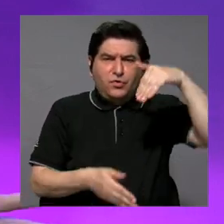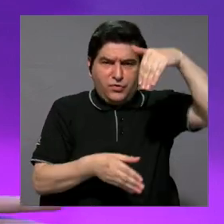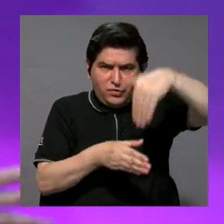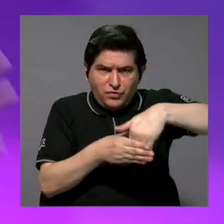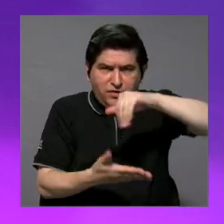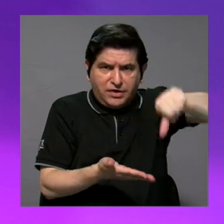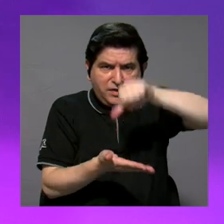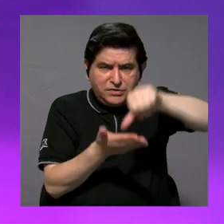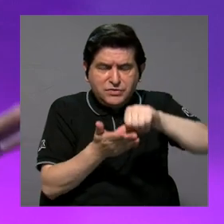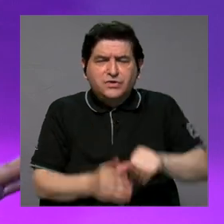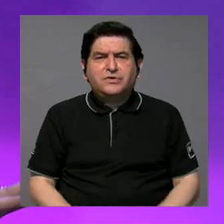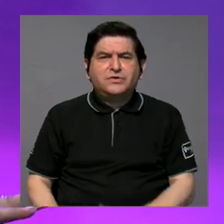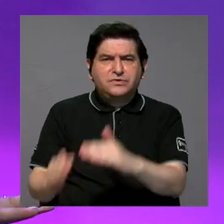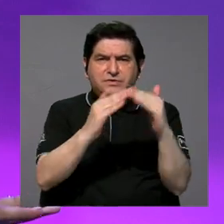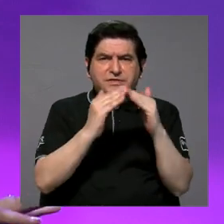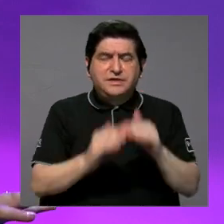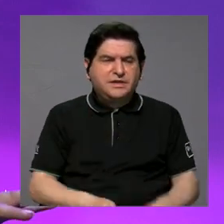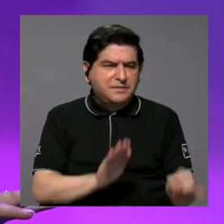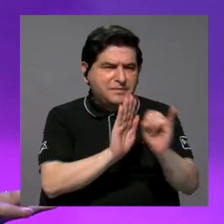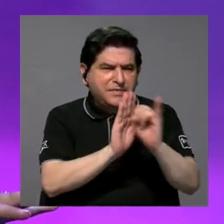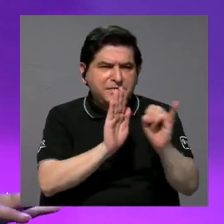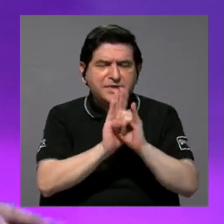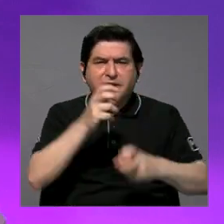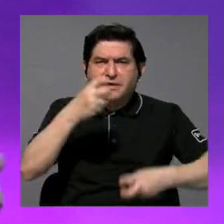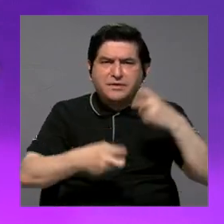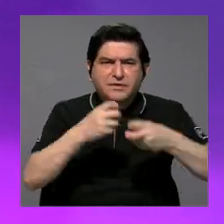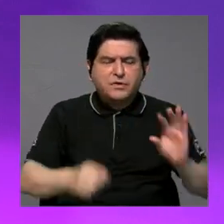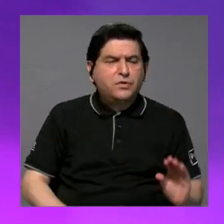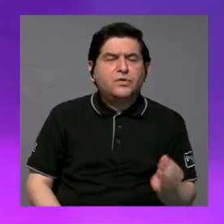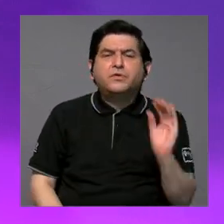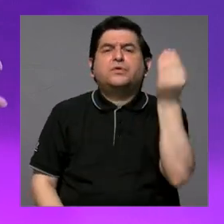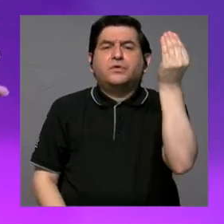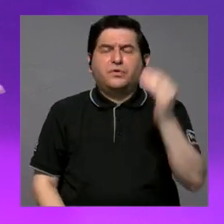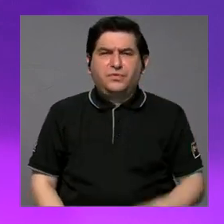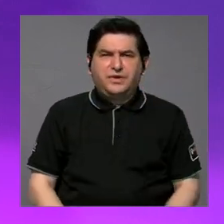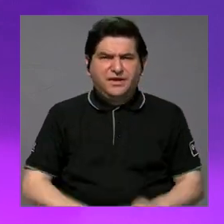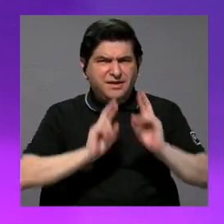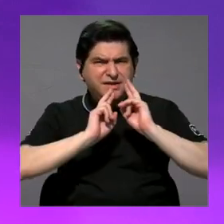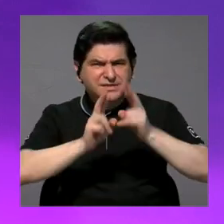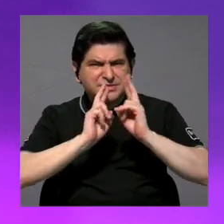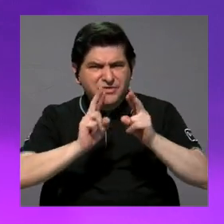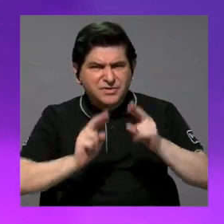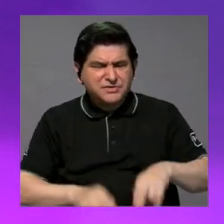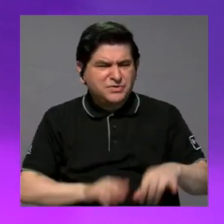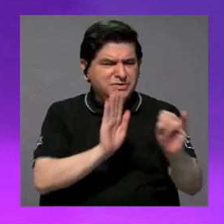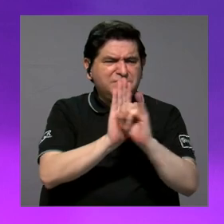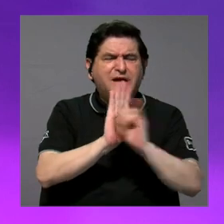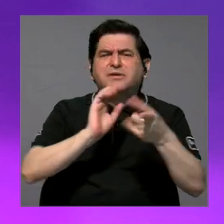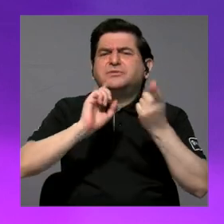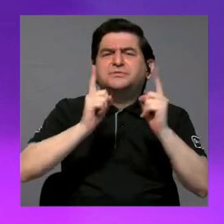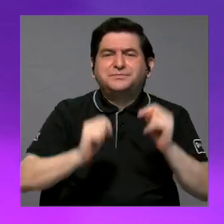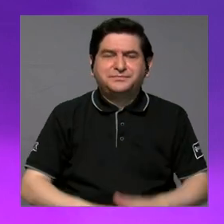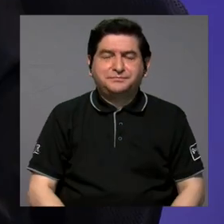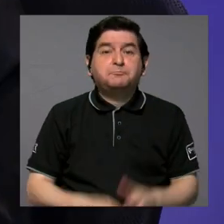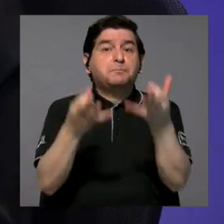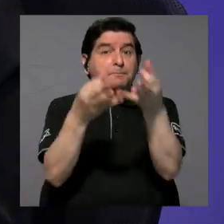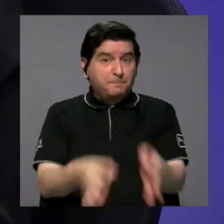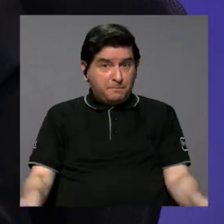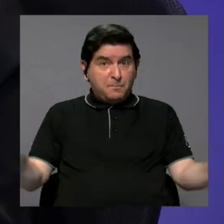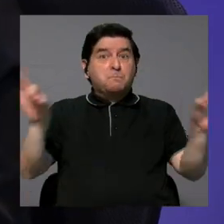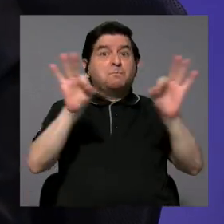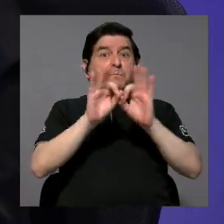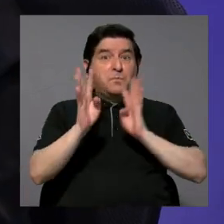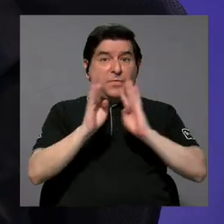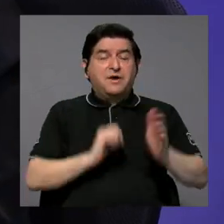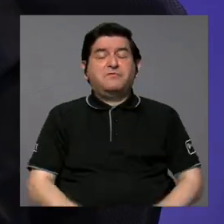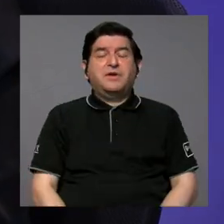espacio en el cual se identifican las problemáticas de las personas jóvenes y cuáles son algunos de estos resultados que ustedes han identificado. Sí, creo que es importante, cuando